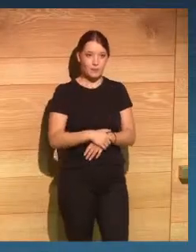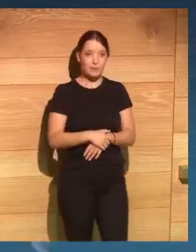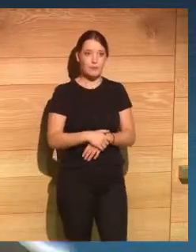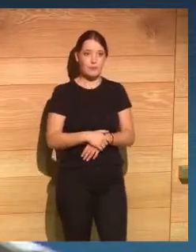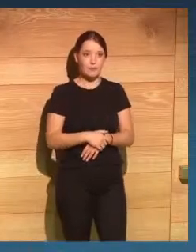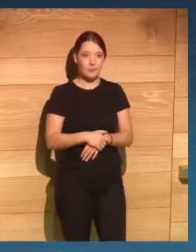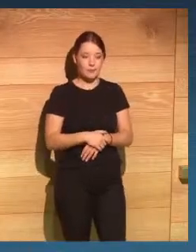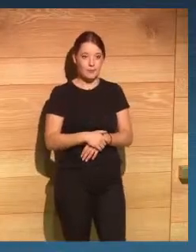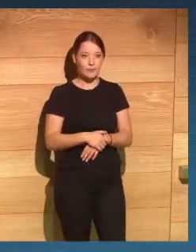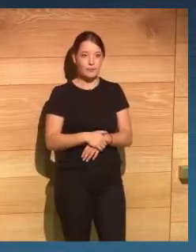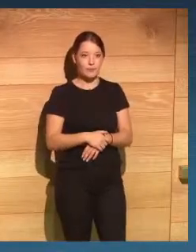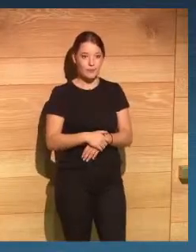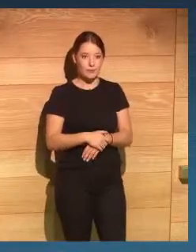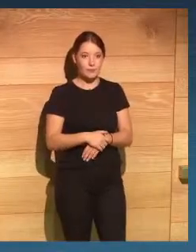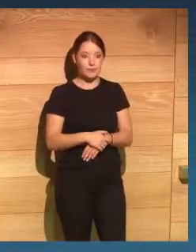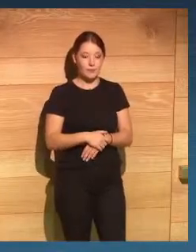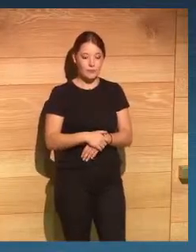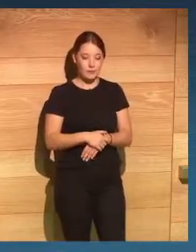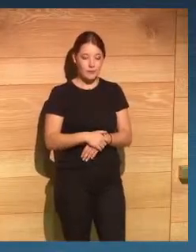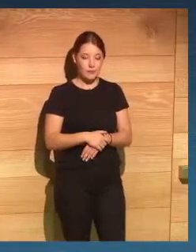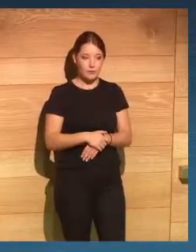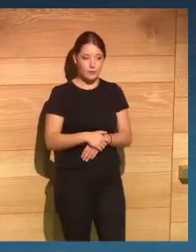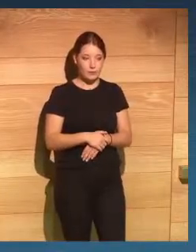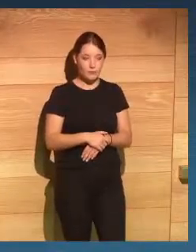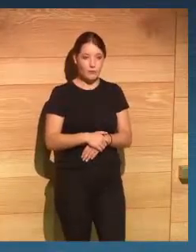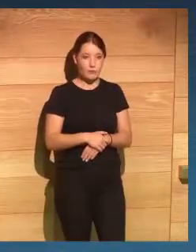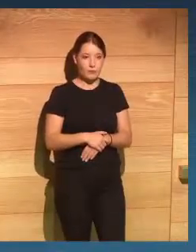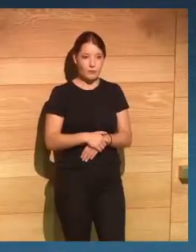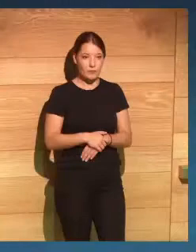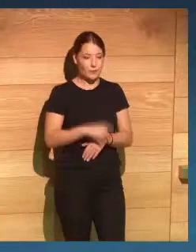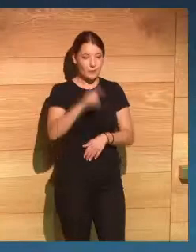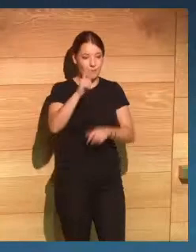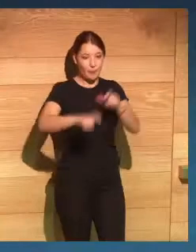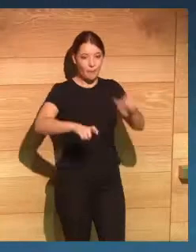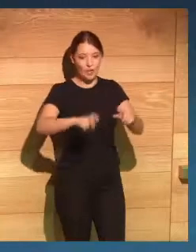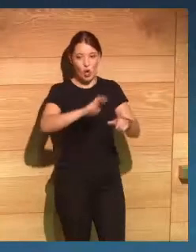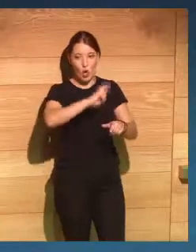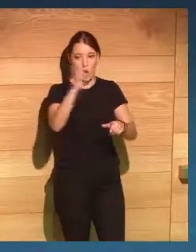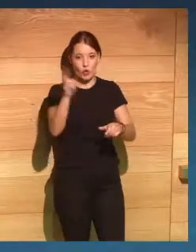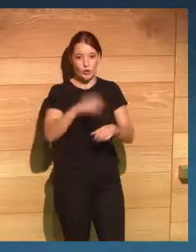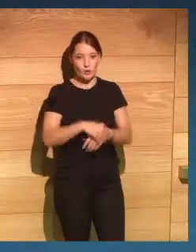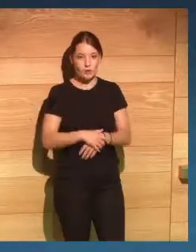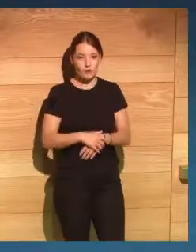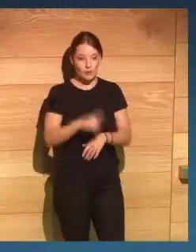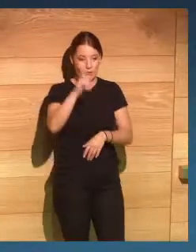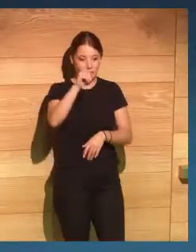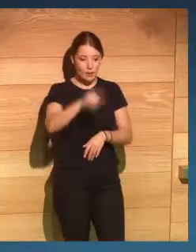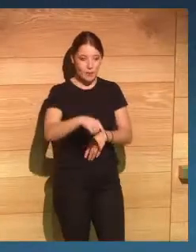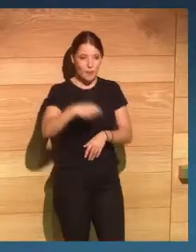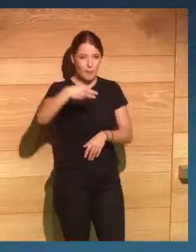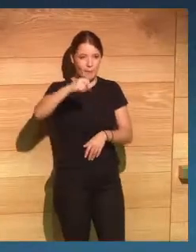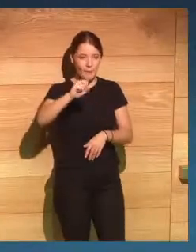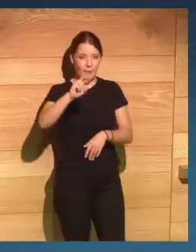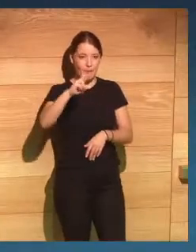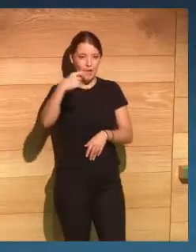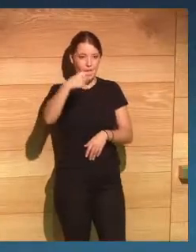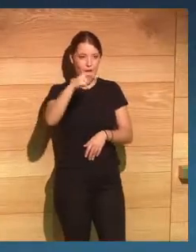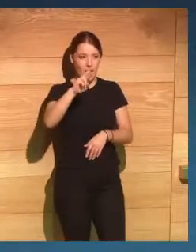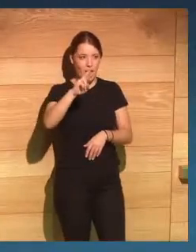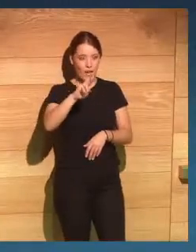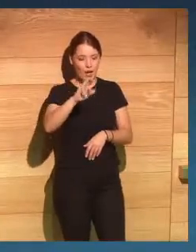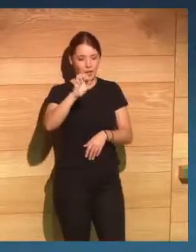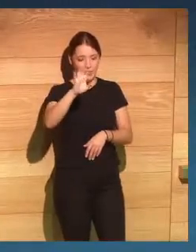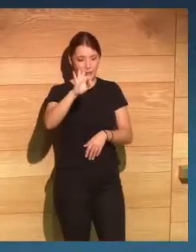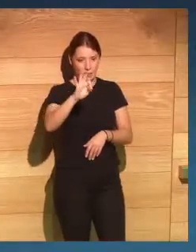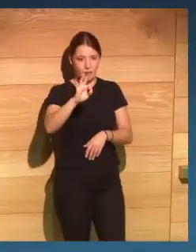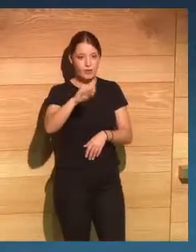Marta Valenciaga actual decana y presidenta del colegio de telecomunicaciones Margaret Chen una persona que ha sido muy conocida también en esta casa